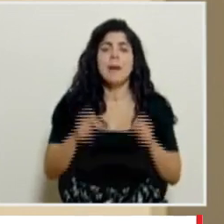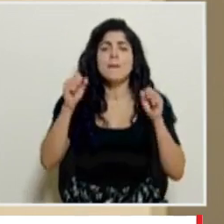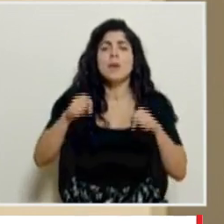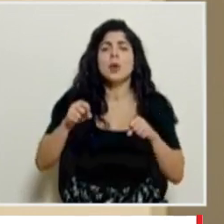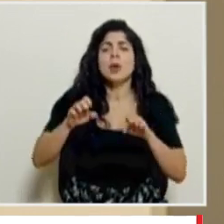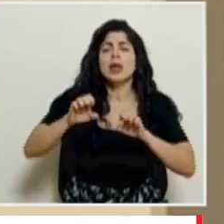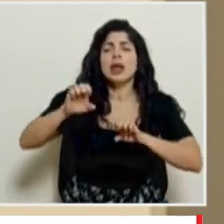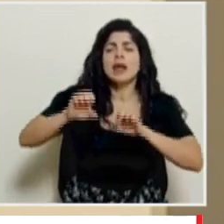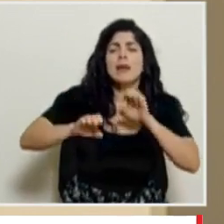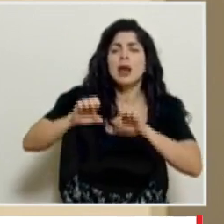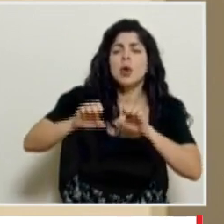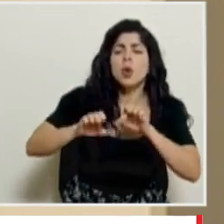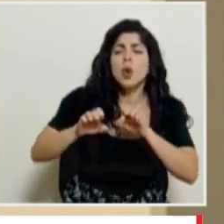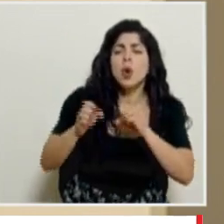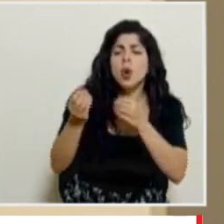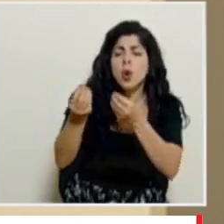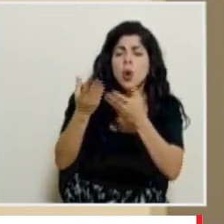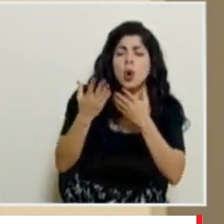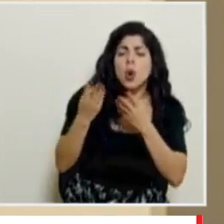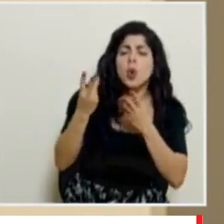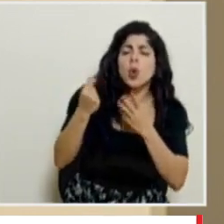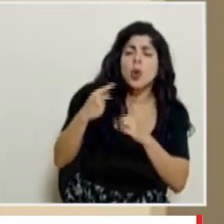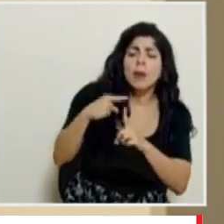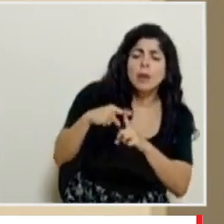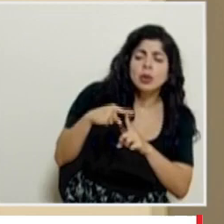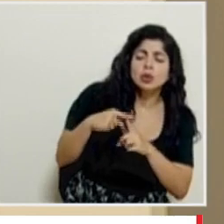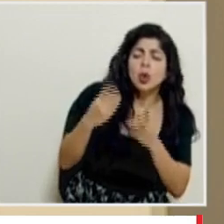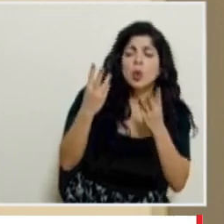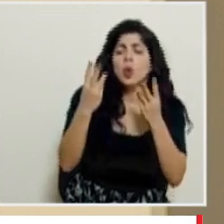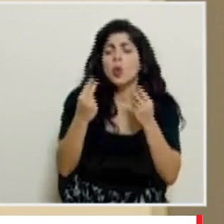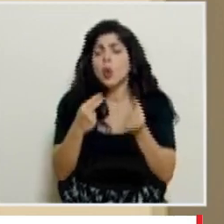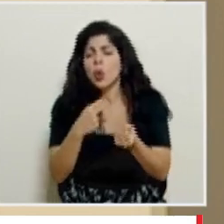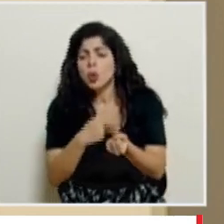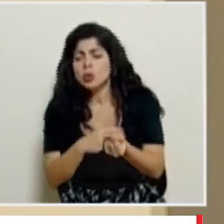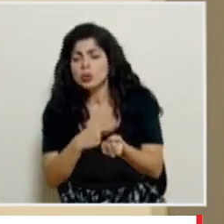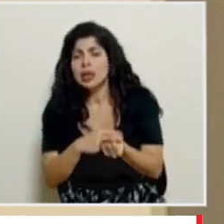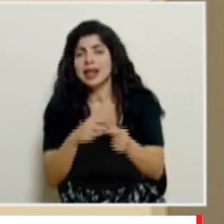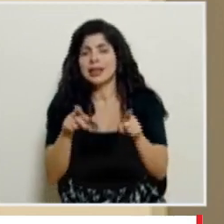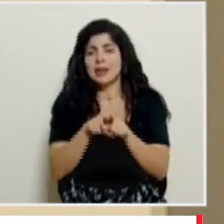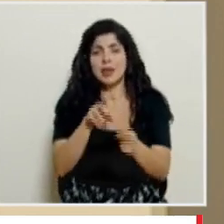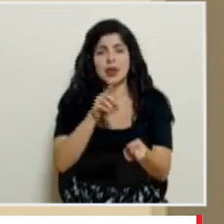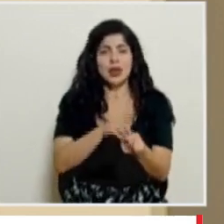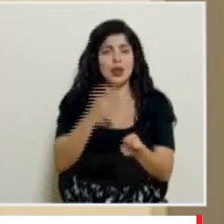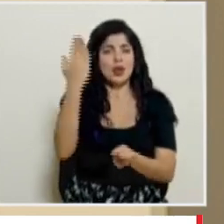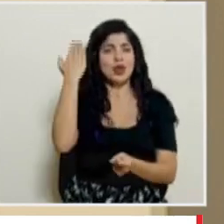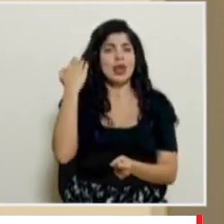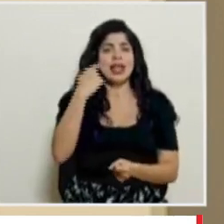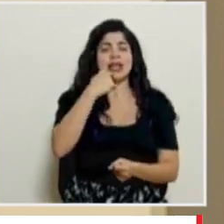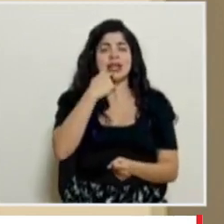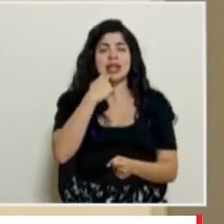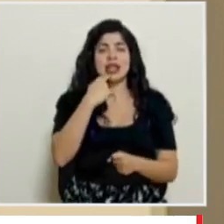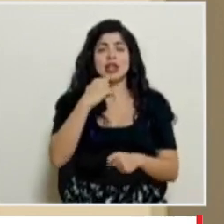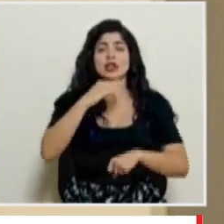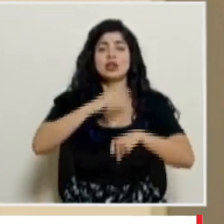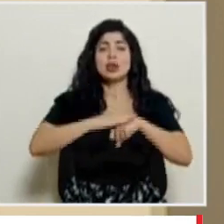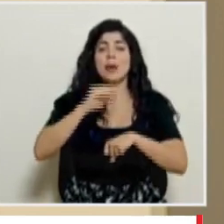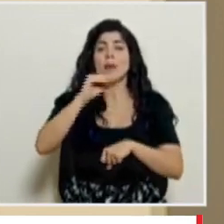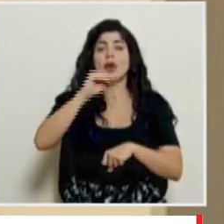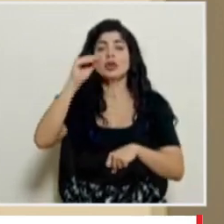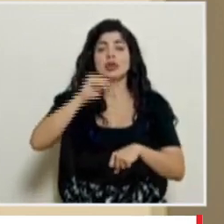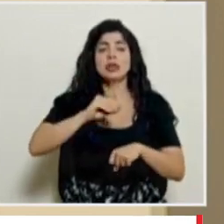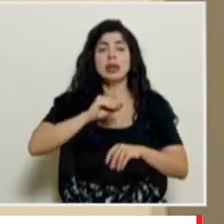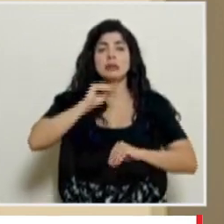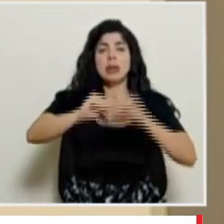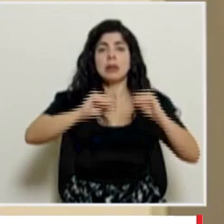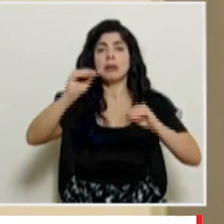valorar los datos de la positividad de las hospitalizaciones y lo que también el doctor mencionó de las tasas de ataque